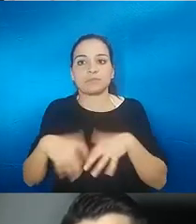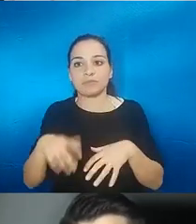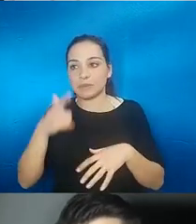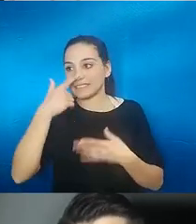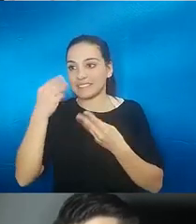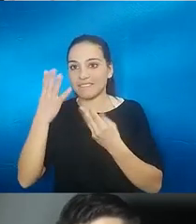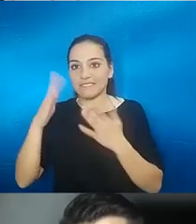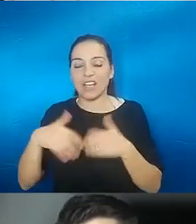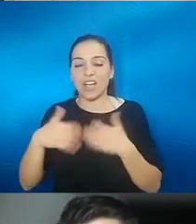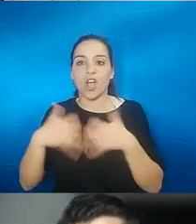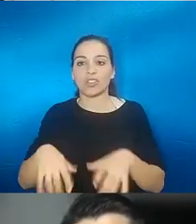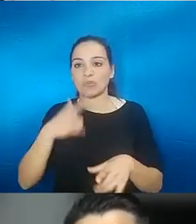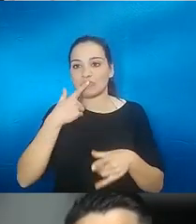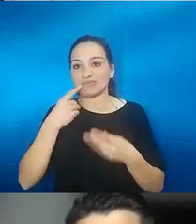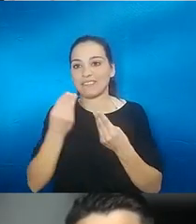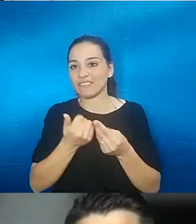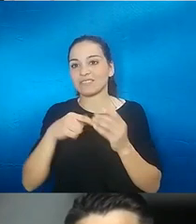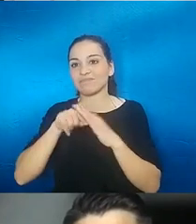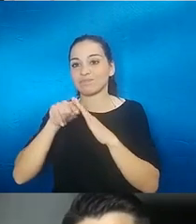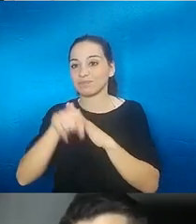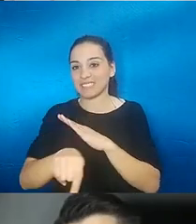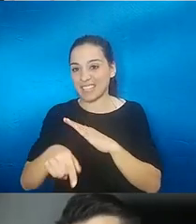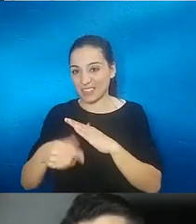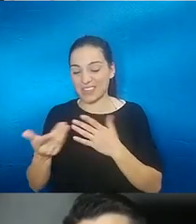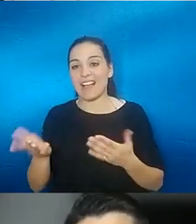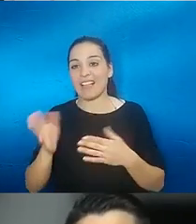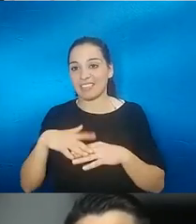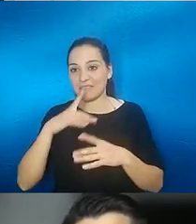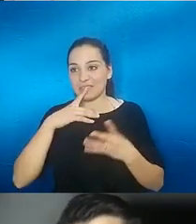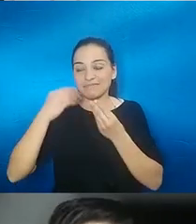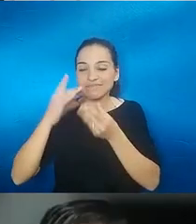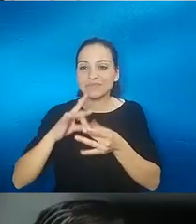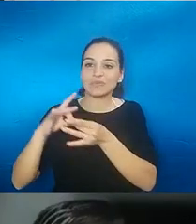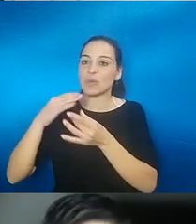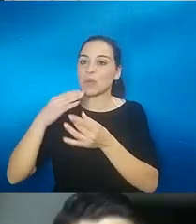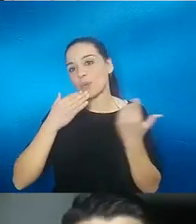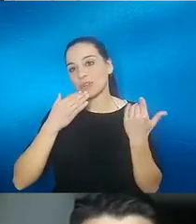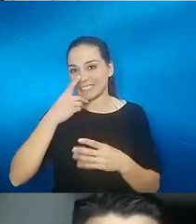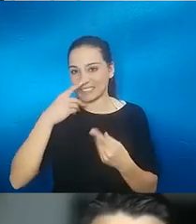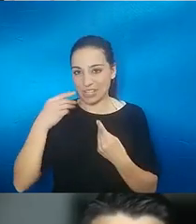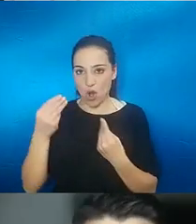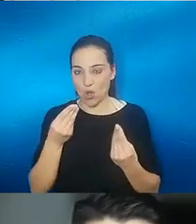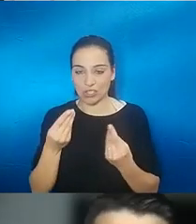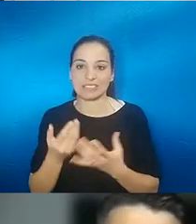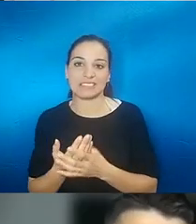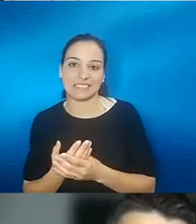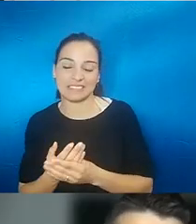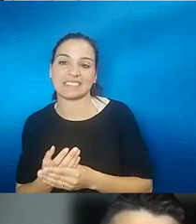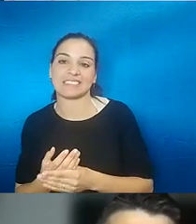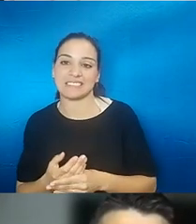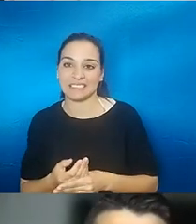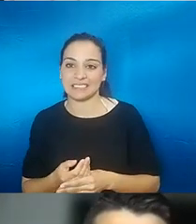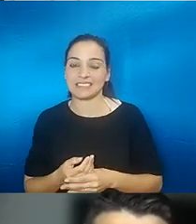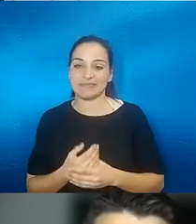olor a través de la parte de vestigio que tenemos de de nuestra escala